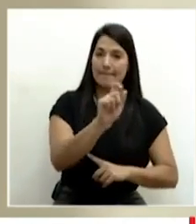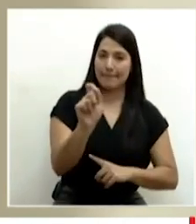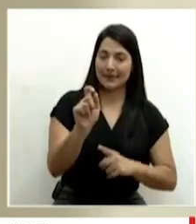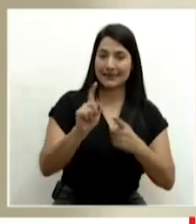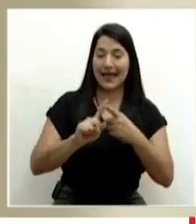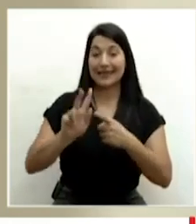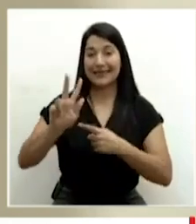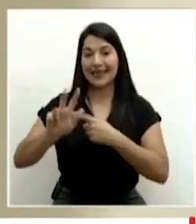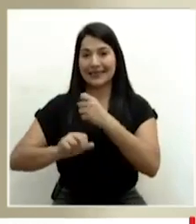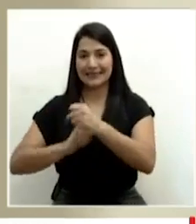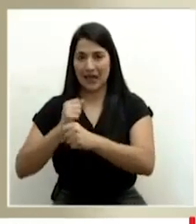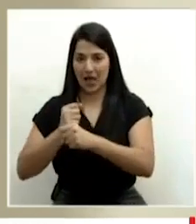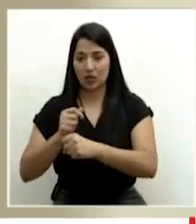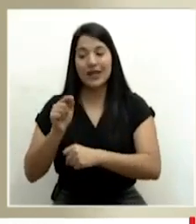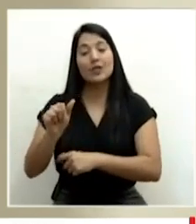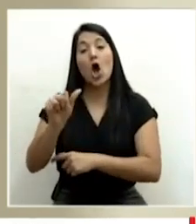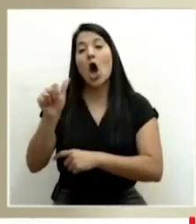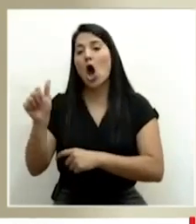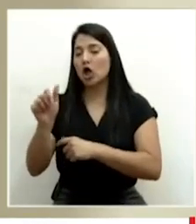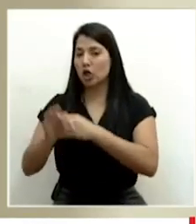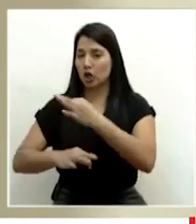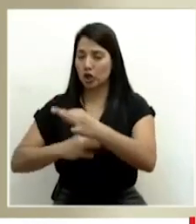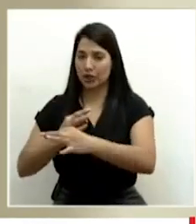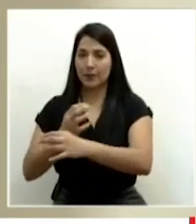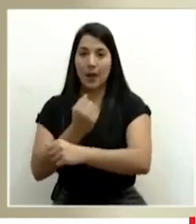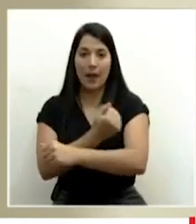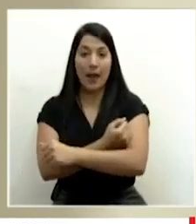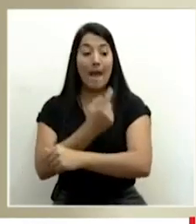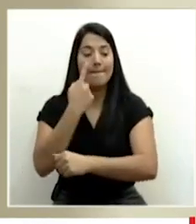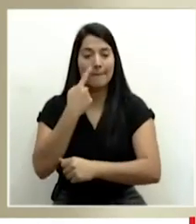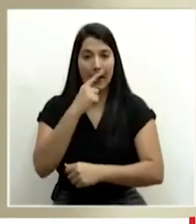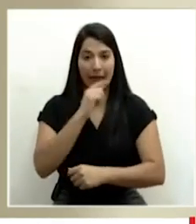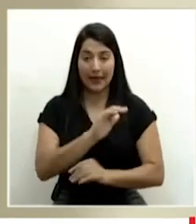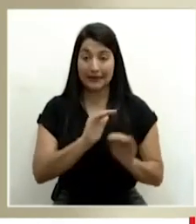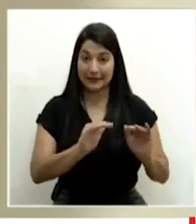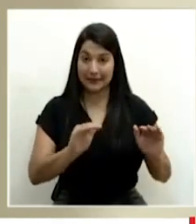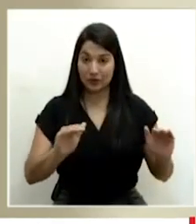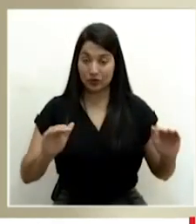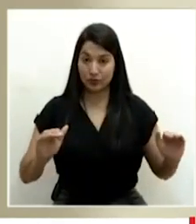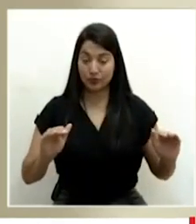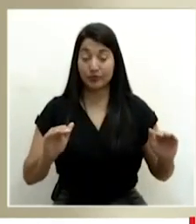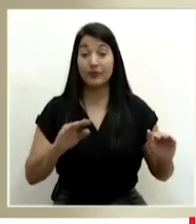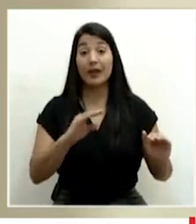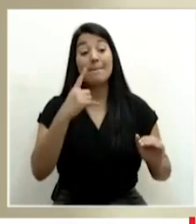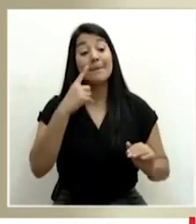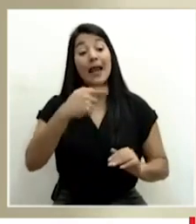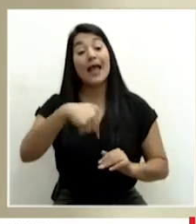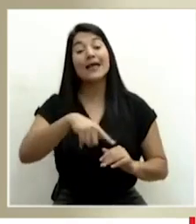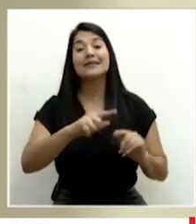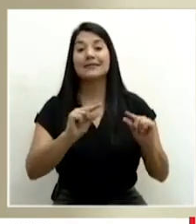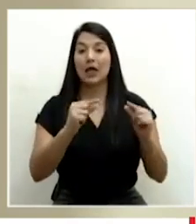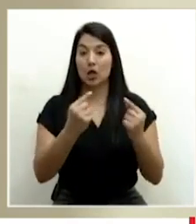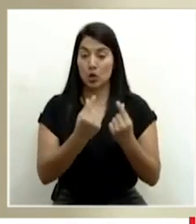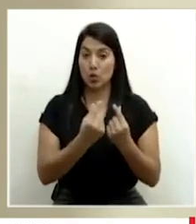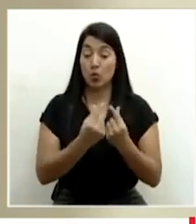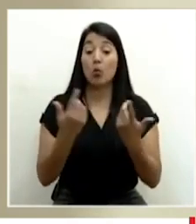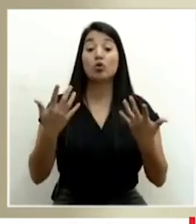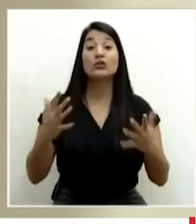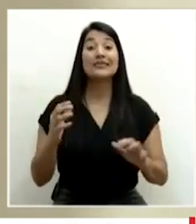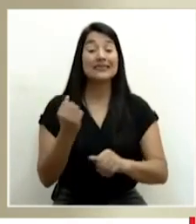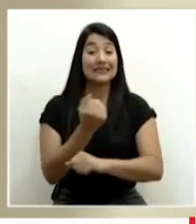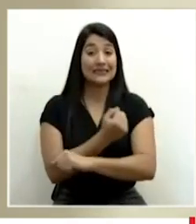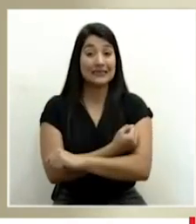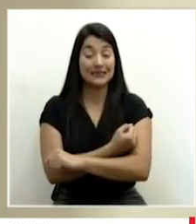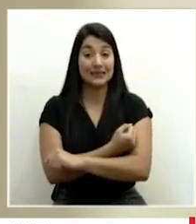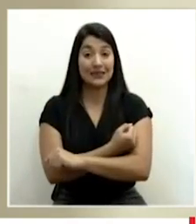son otros tipos de dosis para esas a esos infantes. Y para ese grupo de edad ya se han aplicado